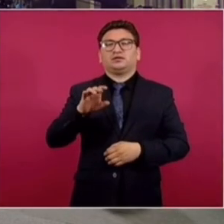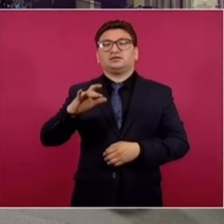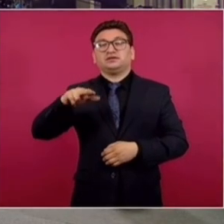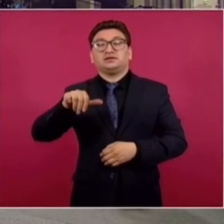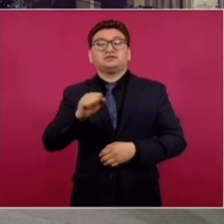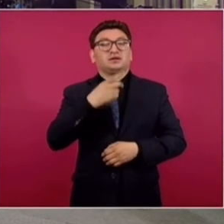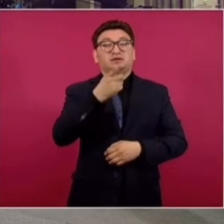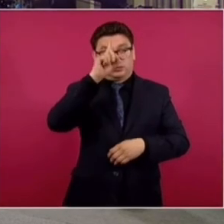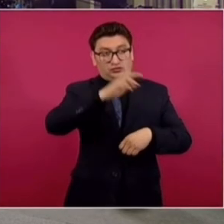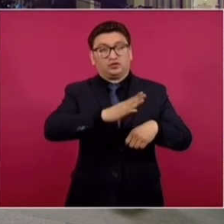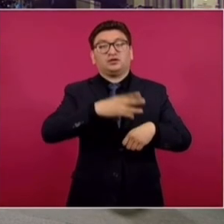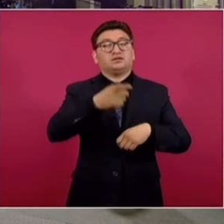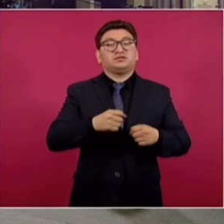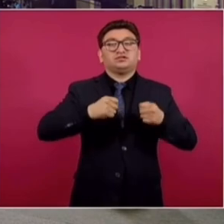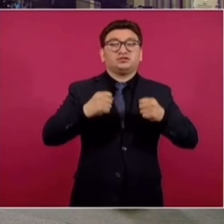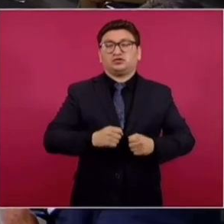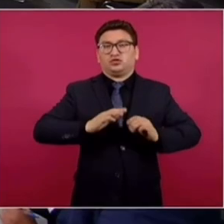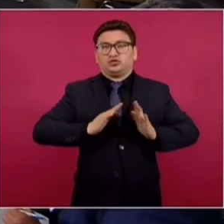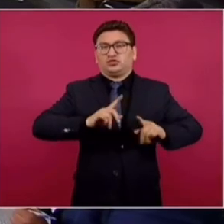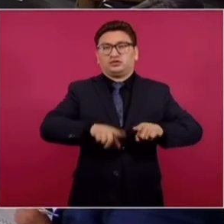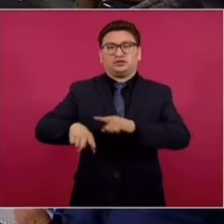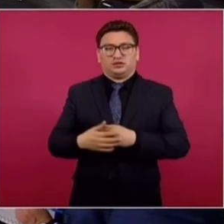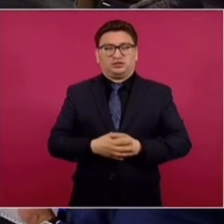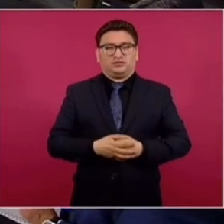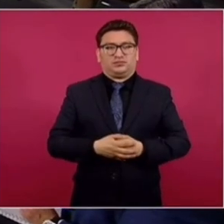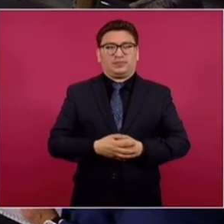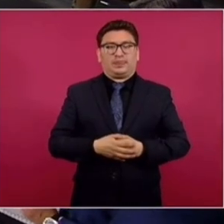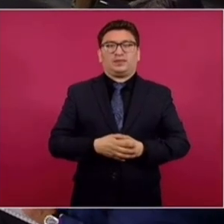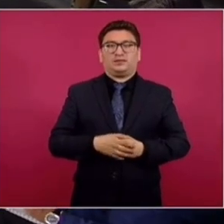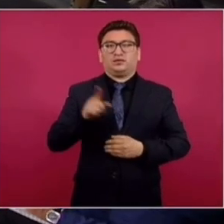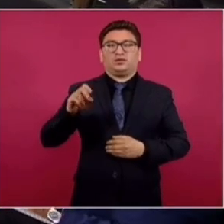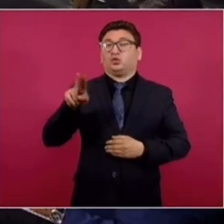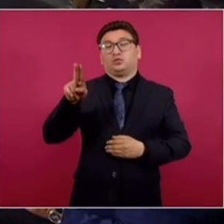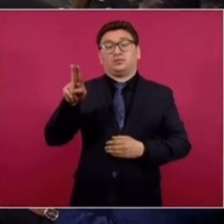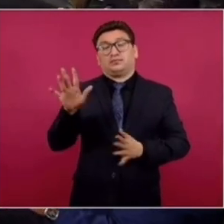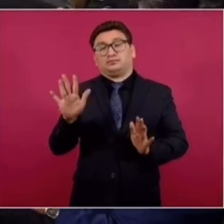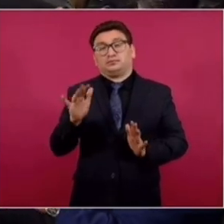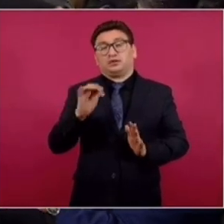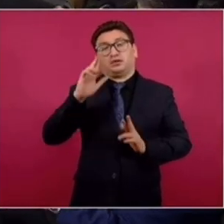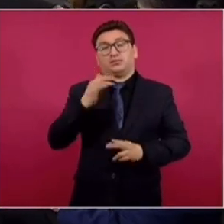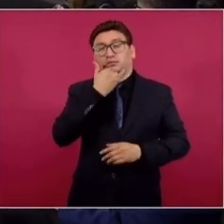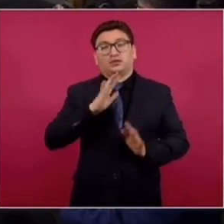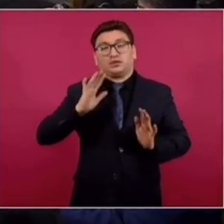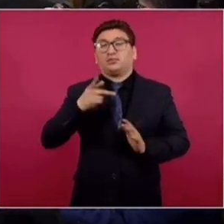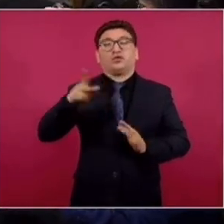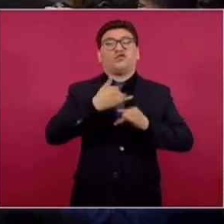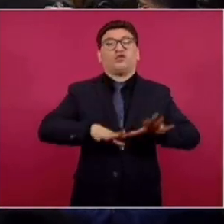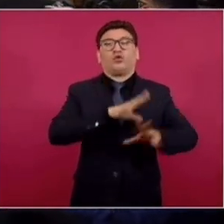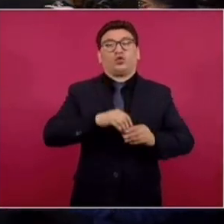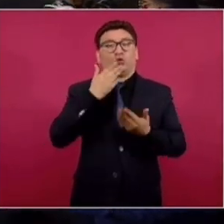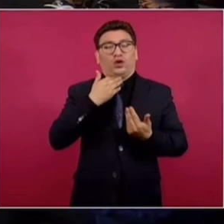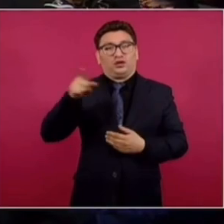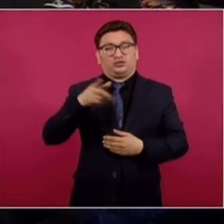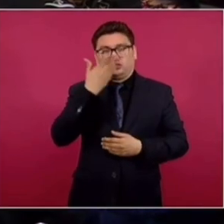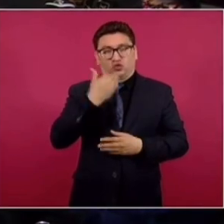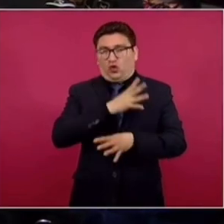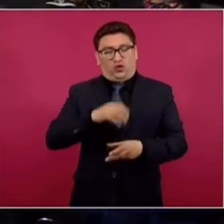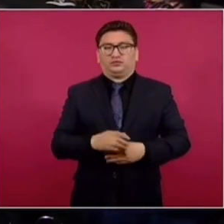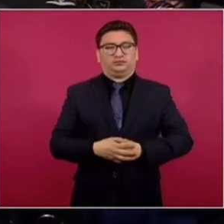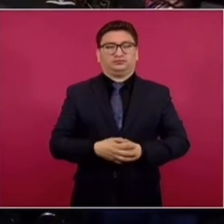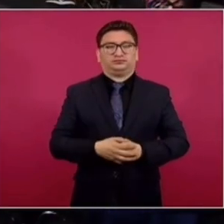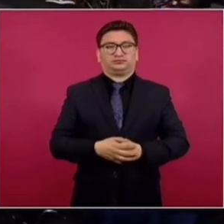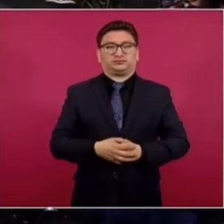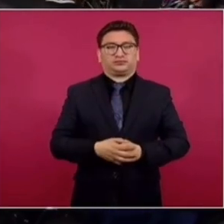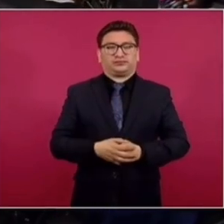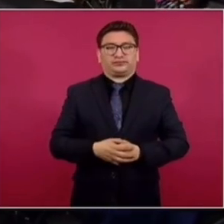es desmilitarizar la seguridad pública. ¿Usted estaría dispuesto a Ellos no tienen, con todo respeto, toda la información. Yo tengo otros datos. No